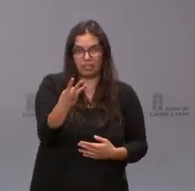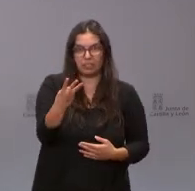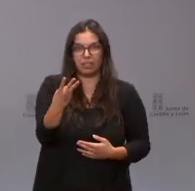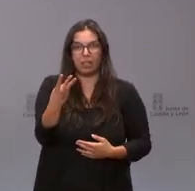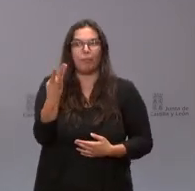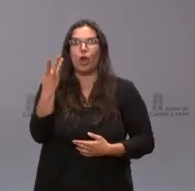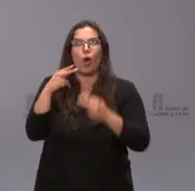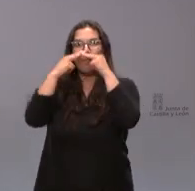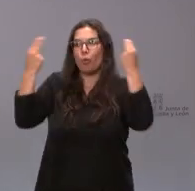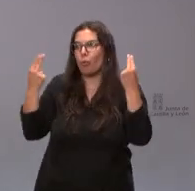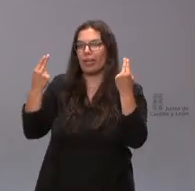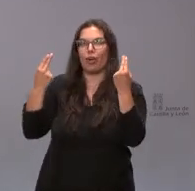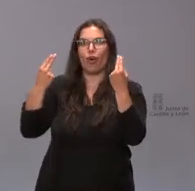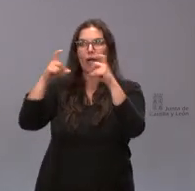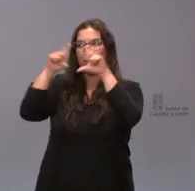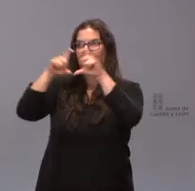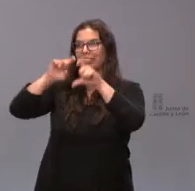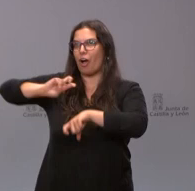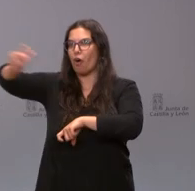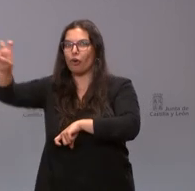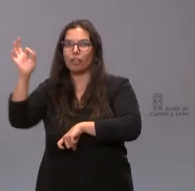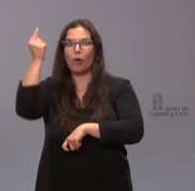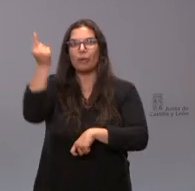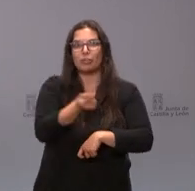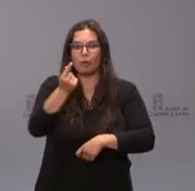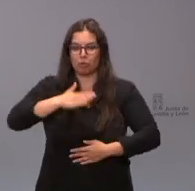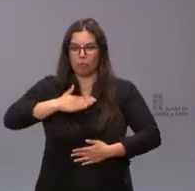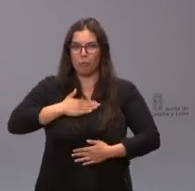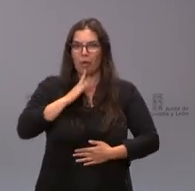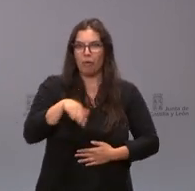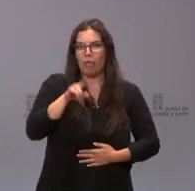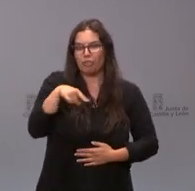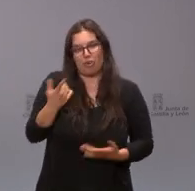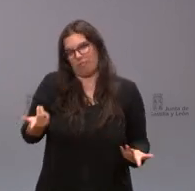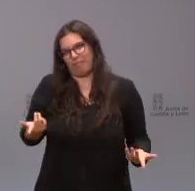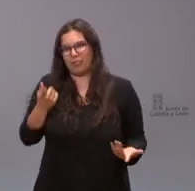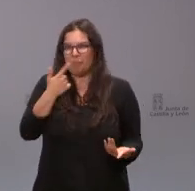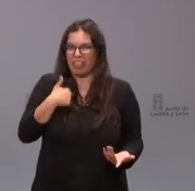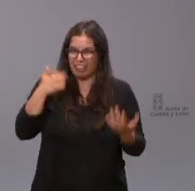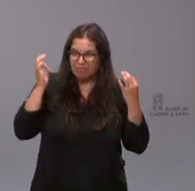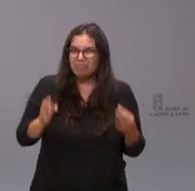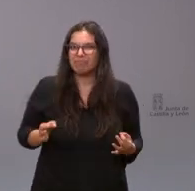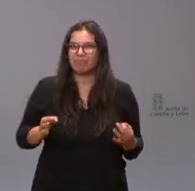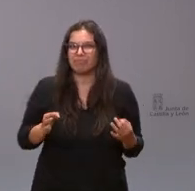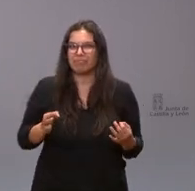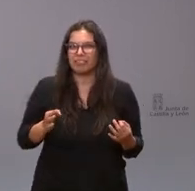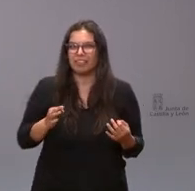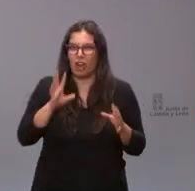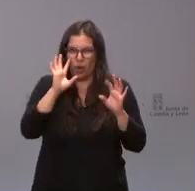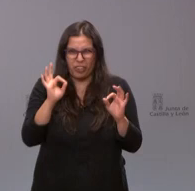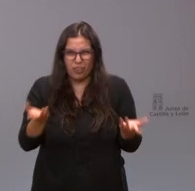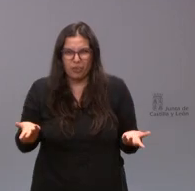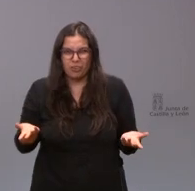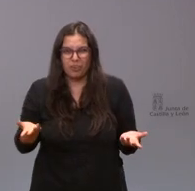empresas sin decidir si ese presupuesto era el adecuado usted me está diciendo que eso tiene sentido